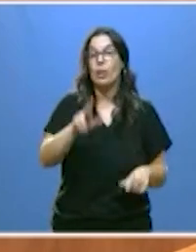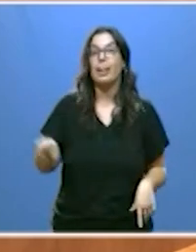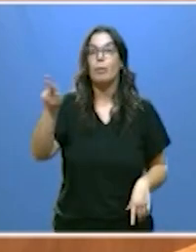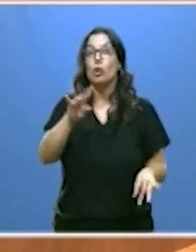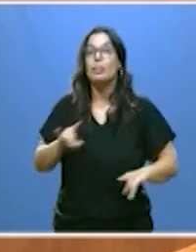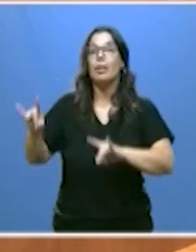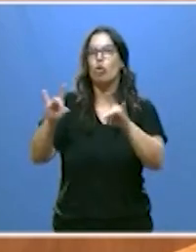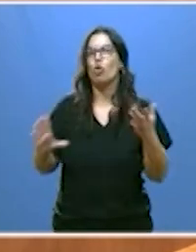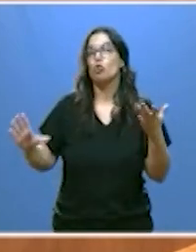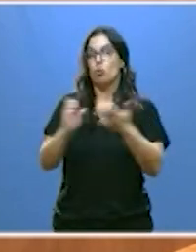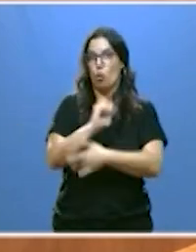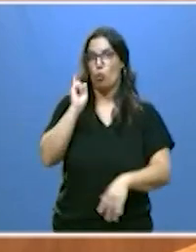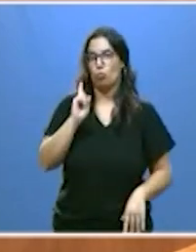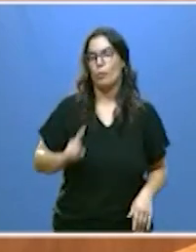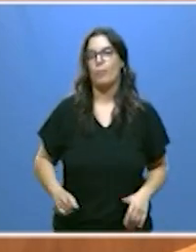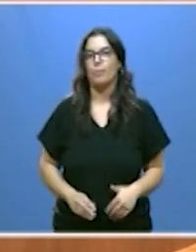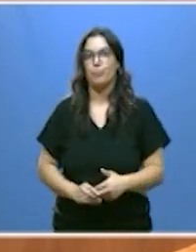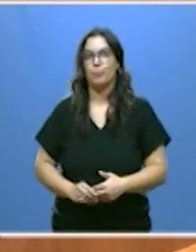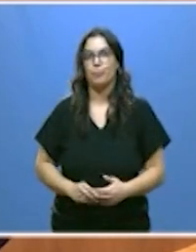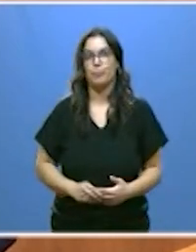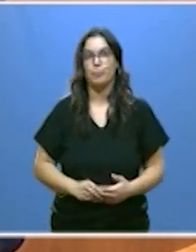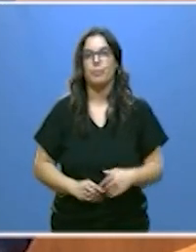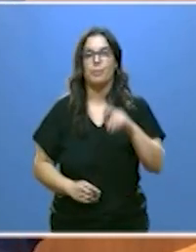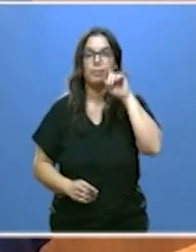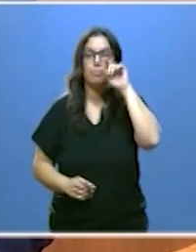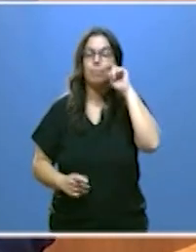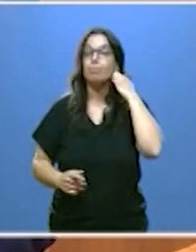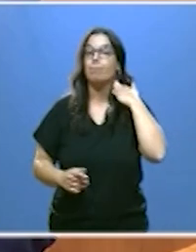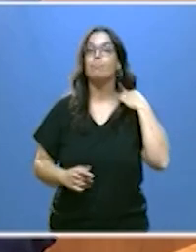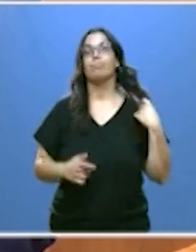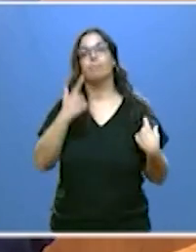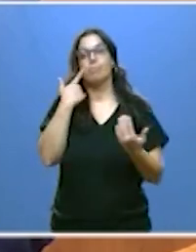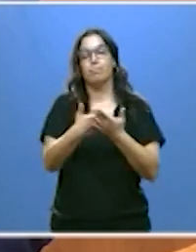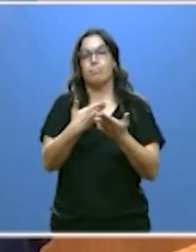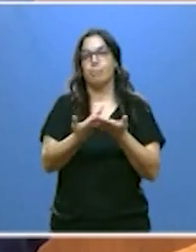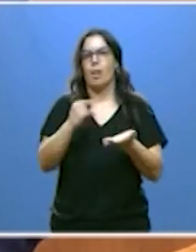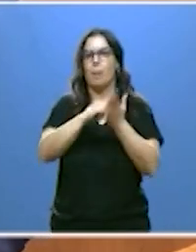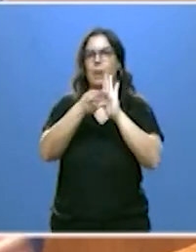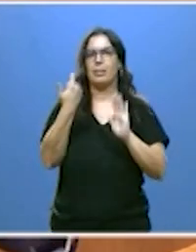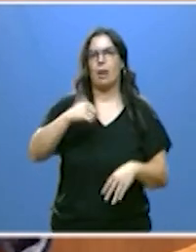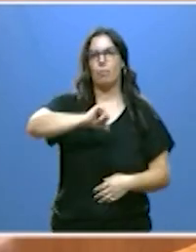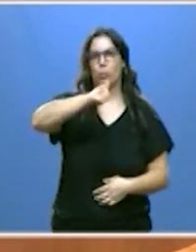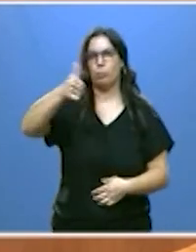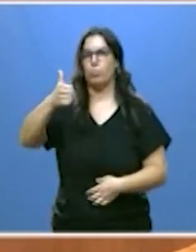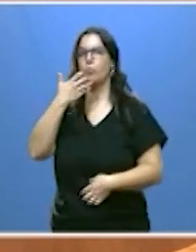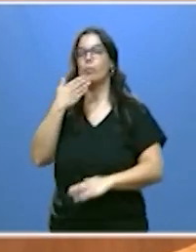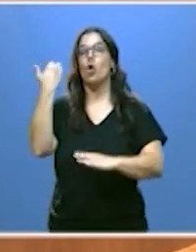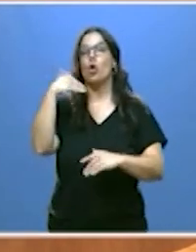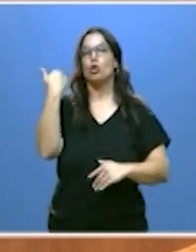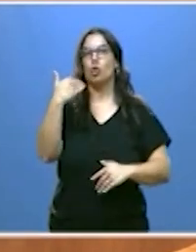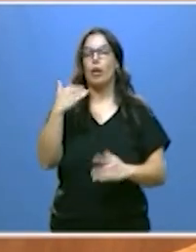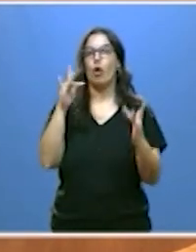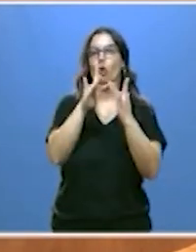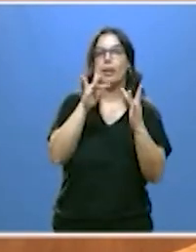en todos los territorios de Castilla y León. Así lo acreditan los planes ya aprobados de Soria Conectada y